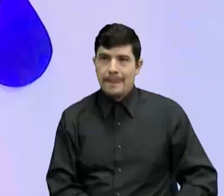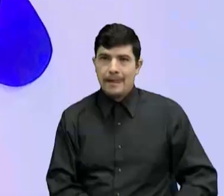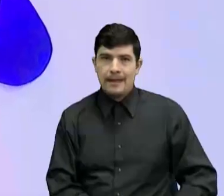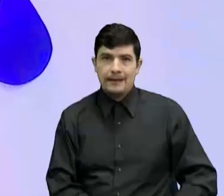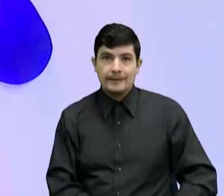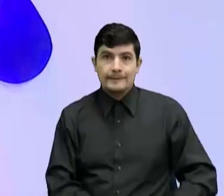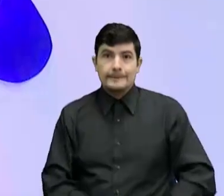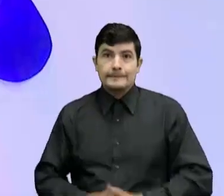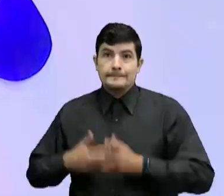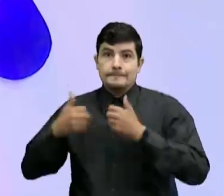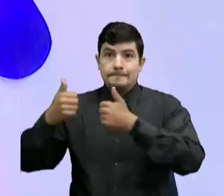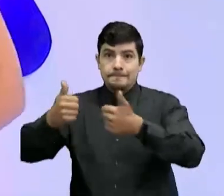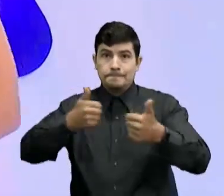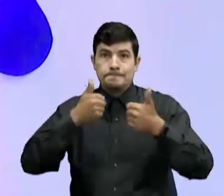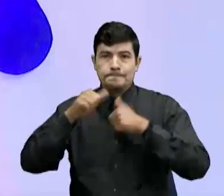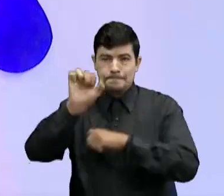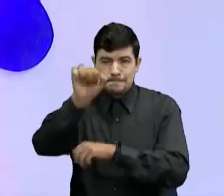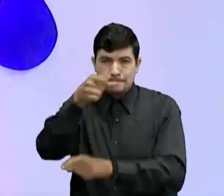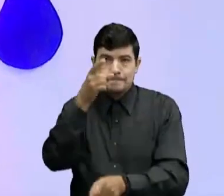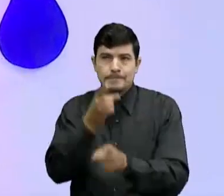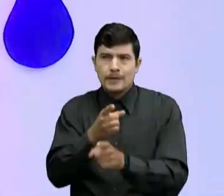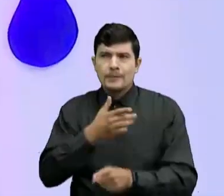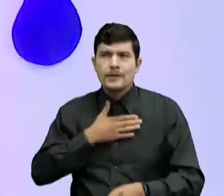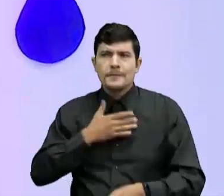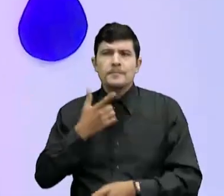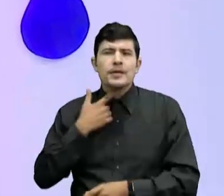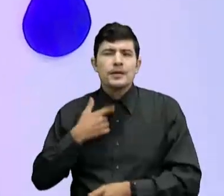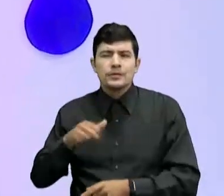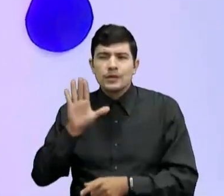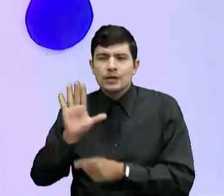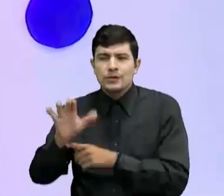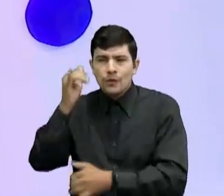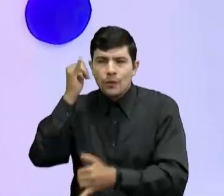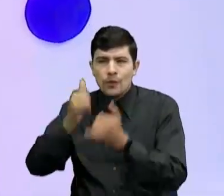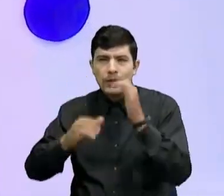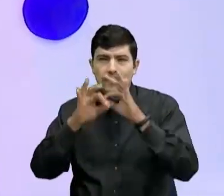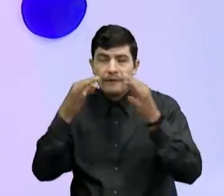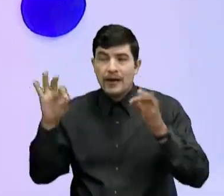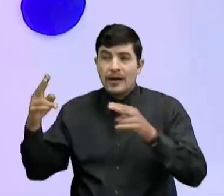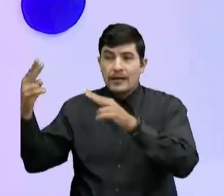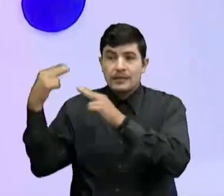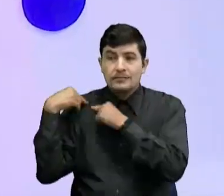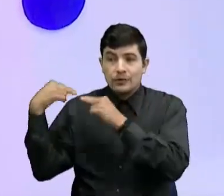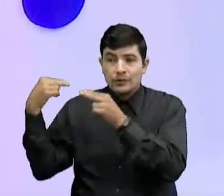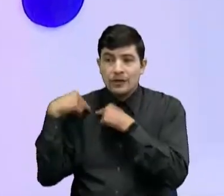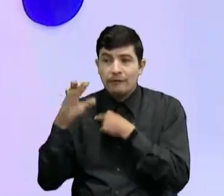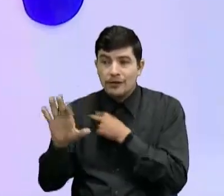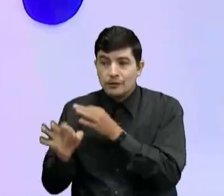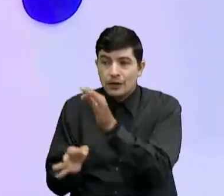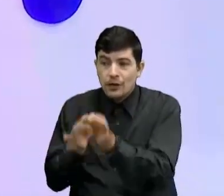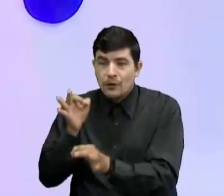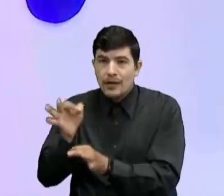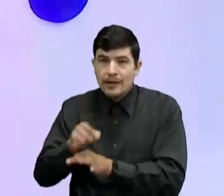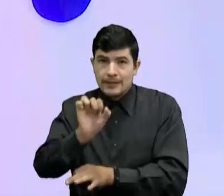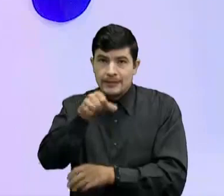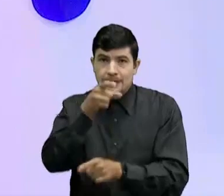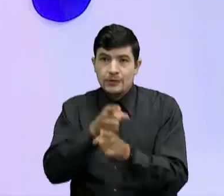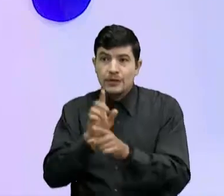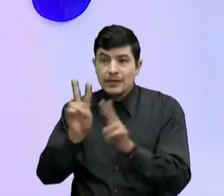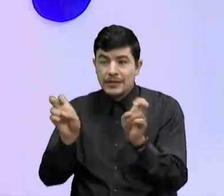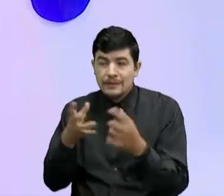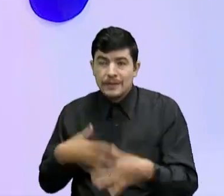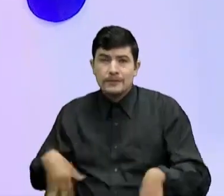Muy bien Entonces me gusta Esta última frase Ser responsables De su cuidado Exactamente Es súper